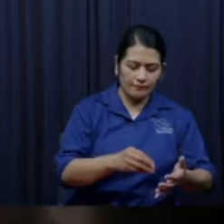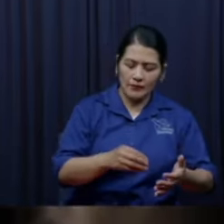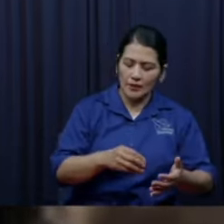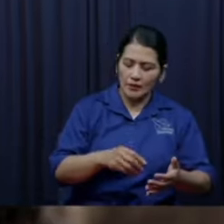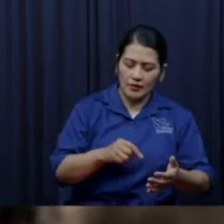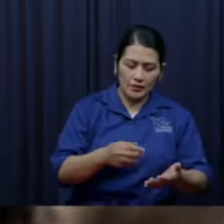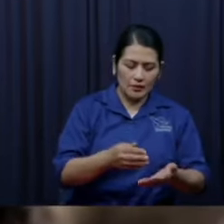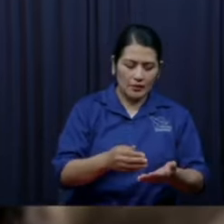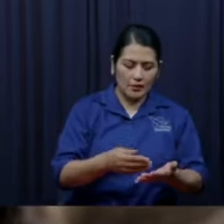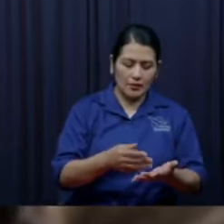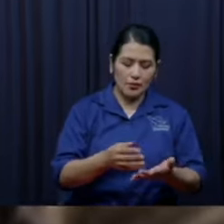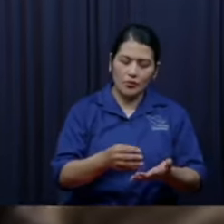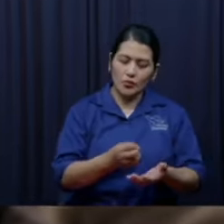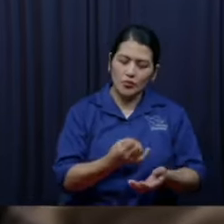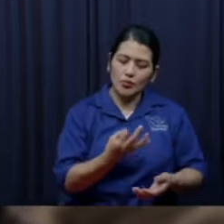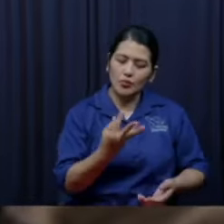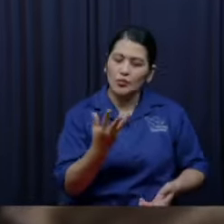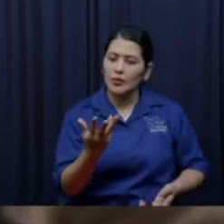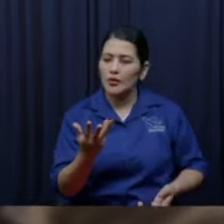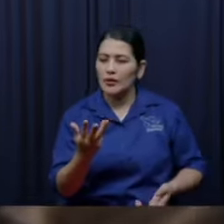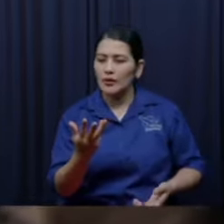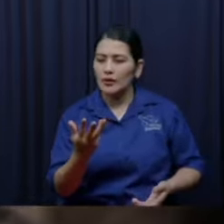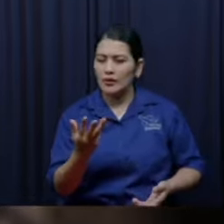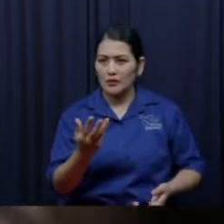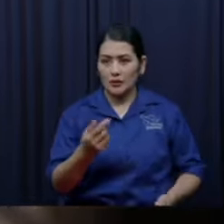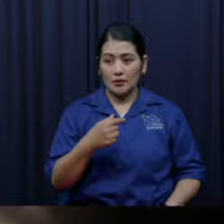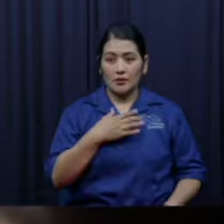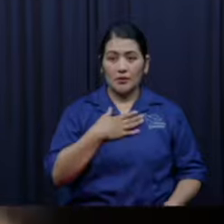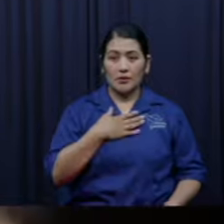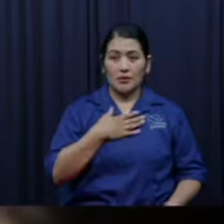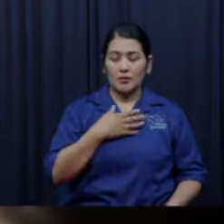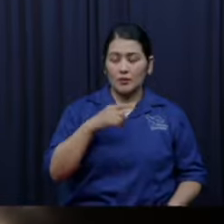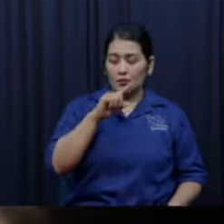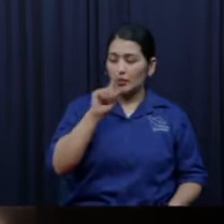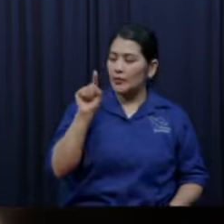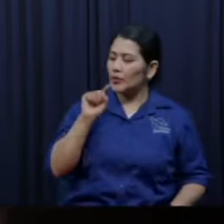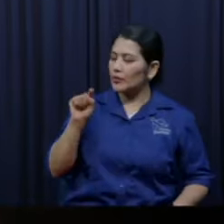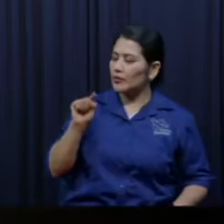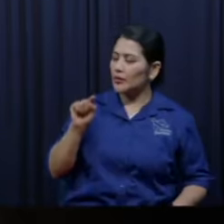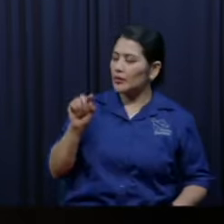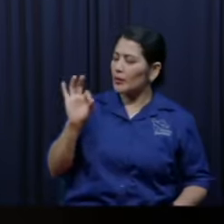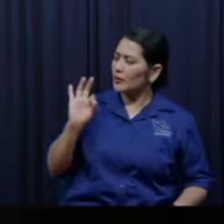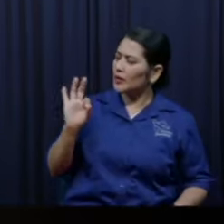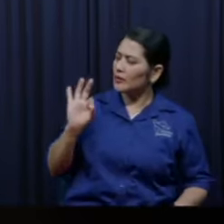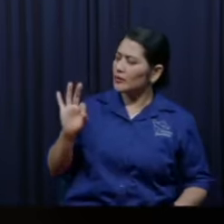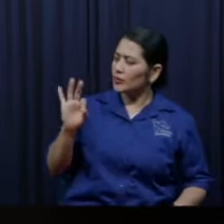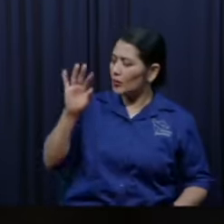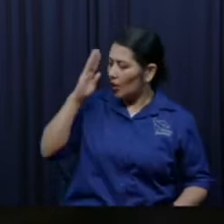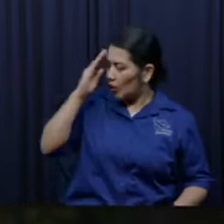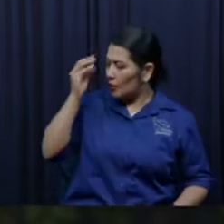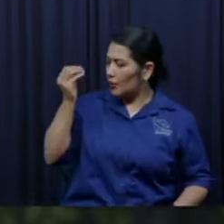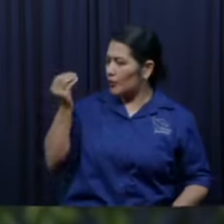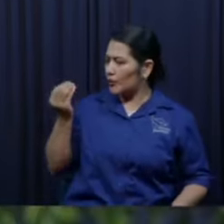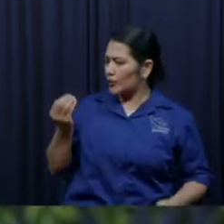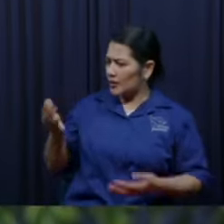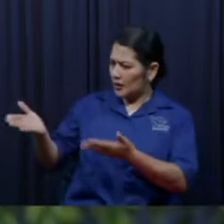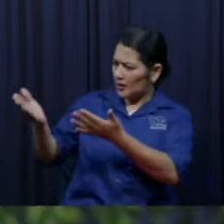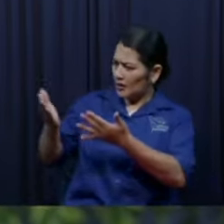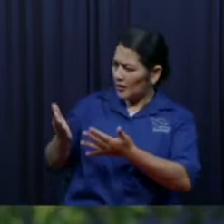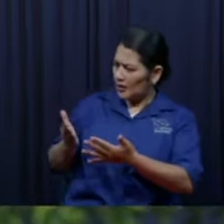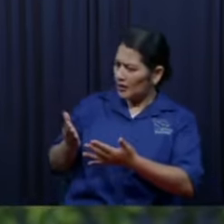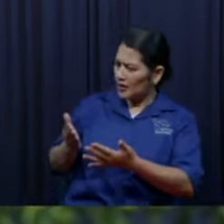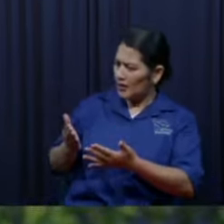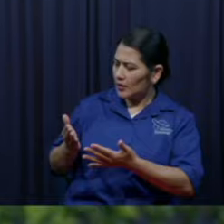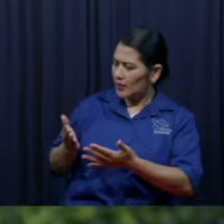que 5 pesos les parece que es una fortuna no hermanos pues es que eso no es mucho y les empezó a